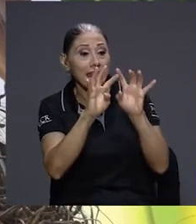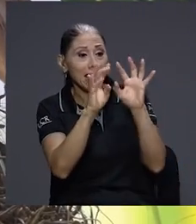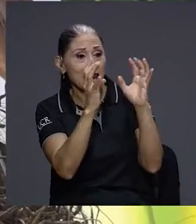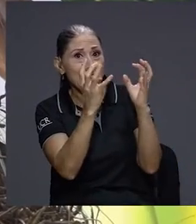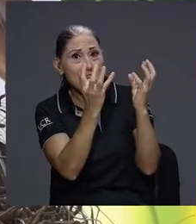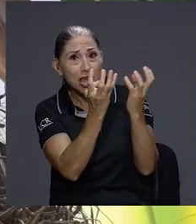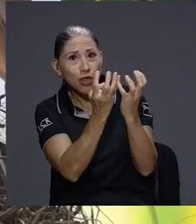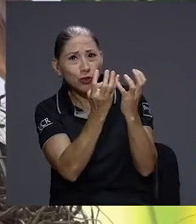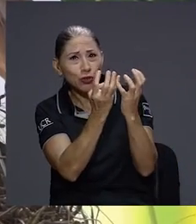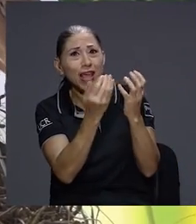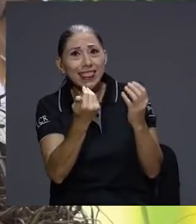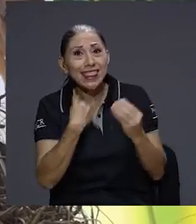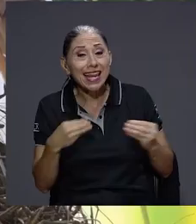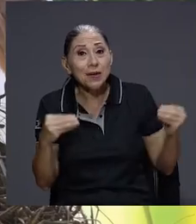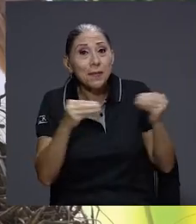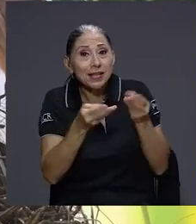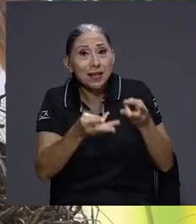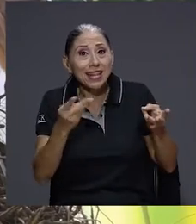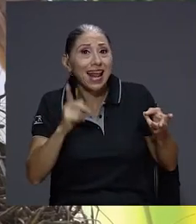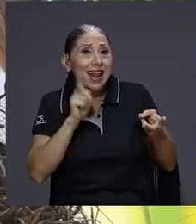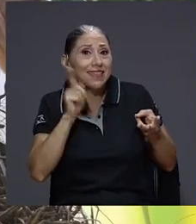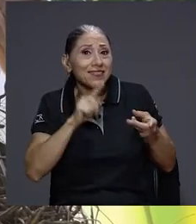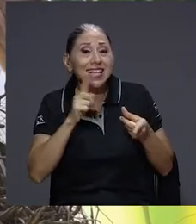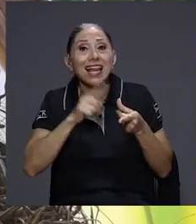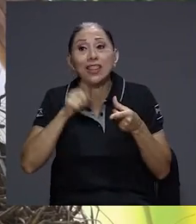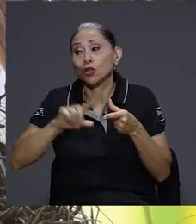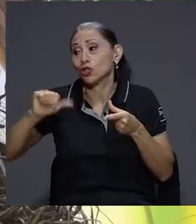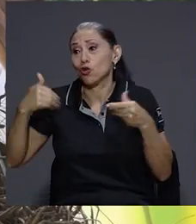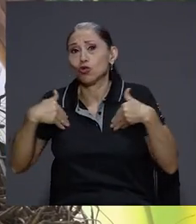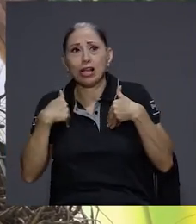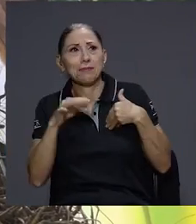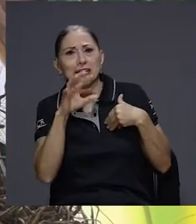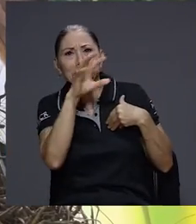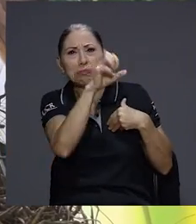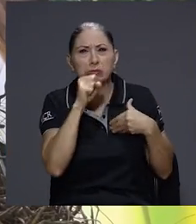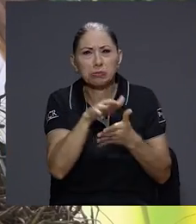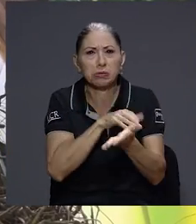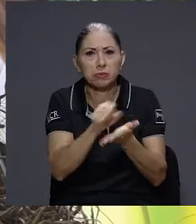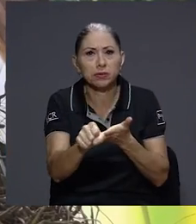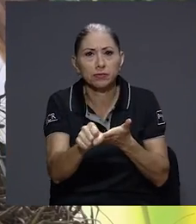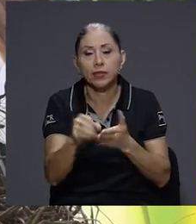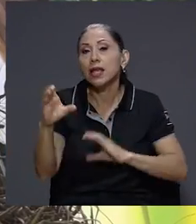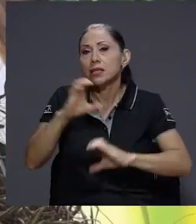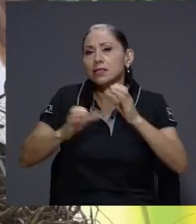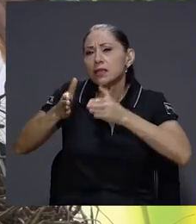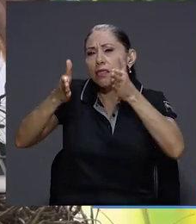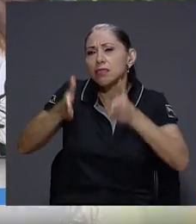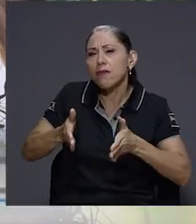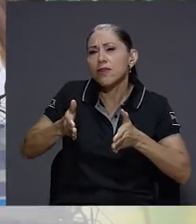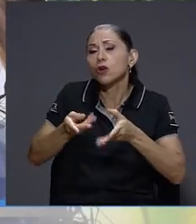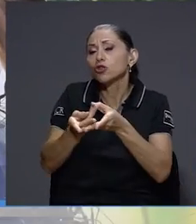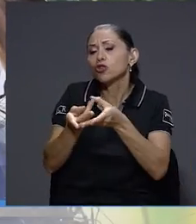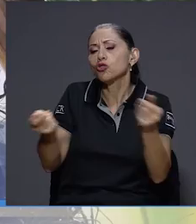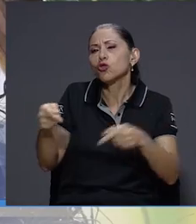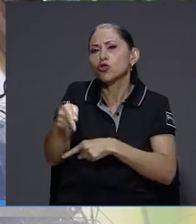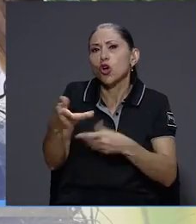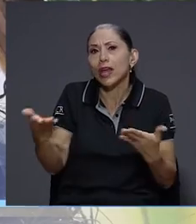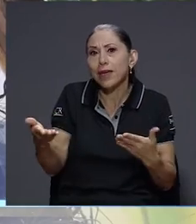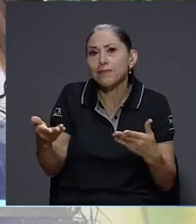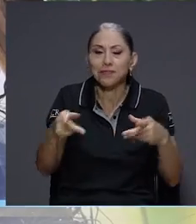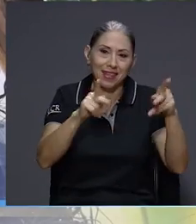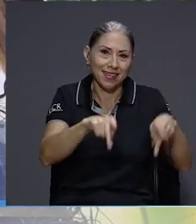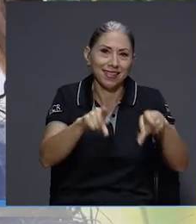conforme tengan más material artificial expuesto. Para los científicos, la solución a esta problemática involucra tanto